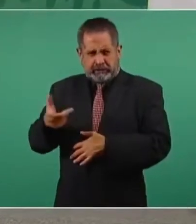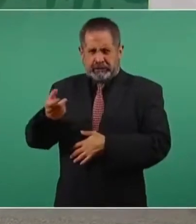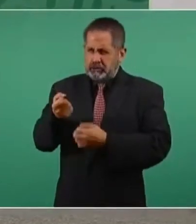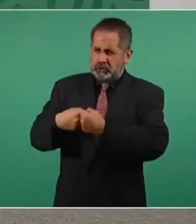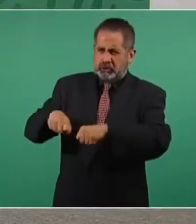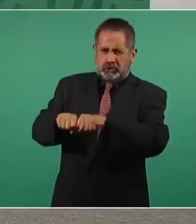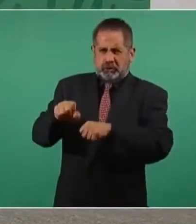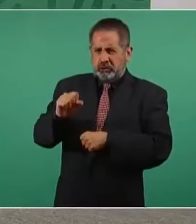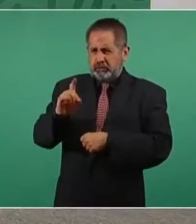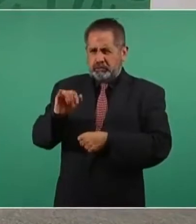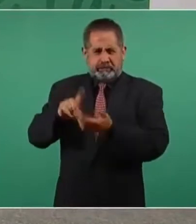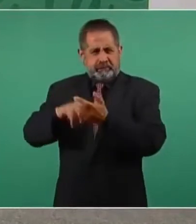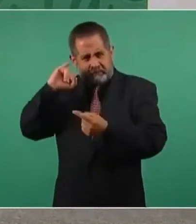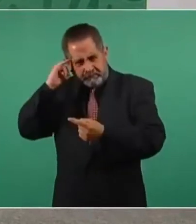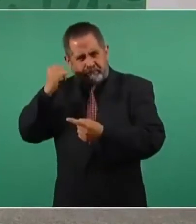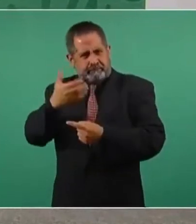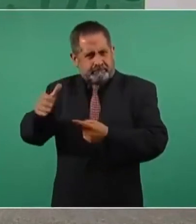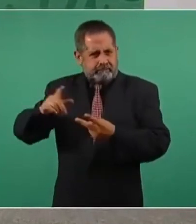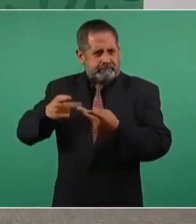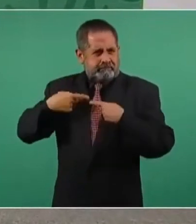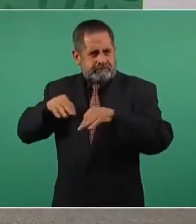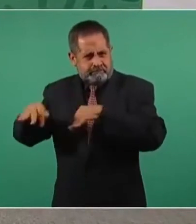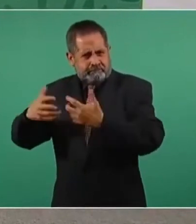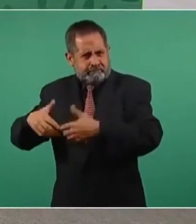el indígena el campesino el obrero